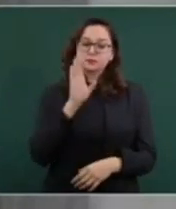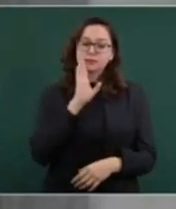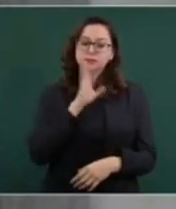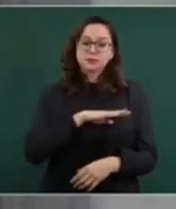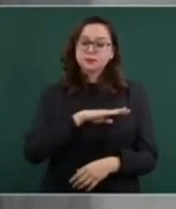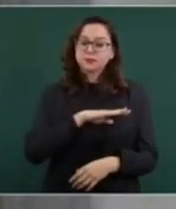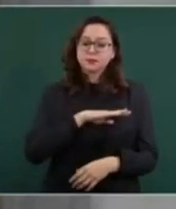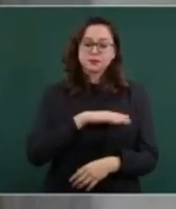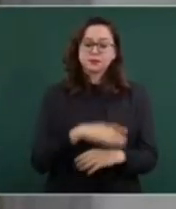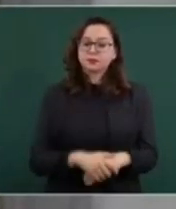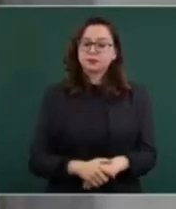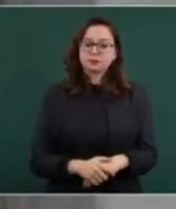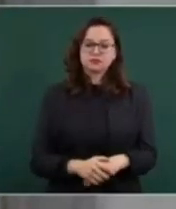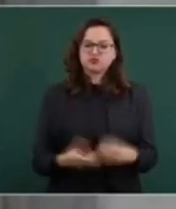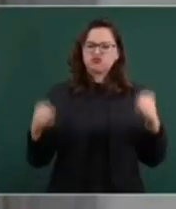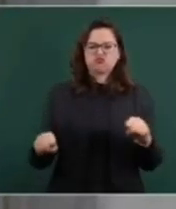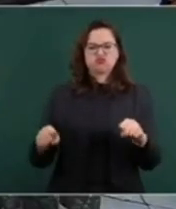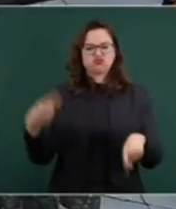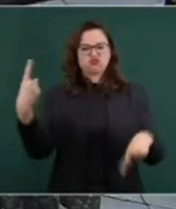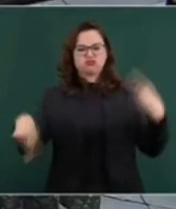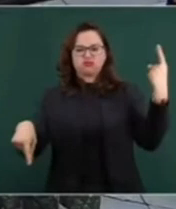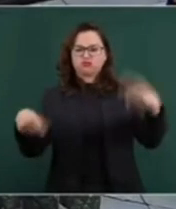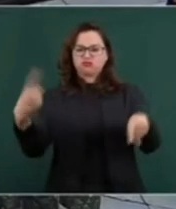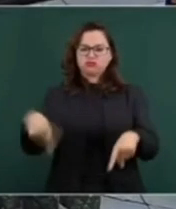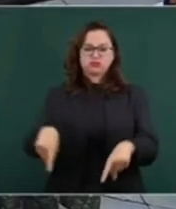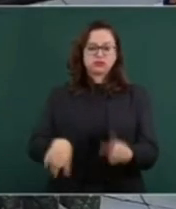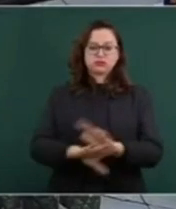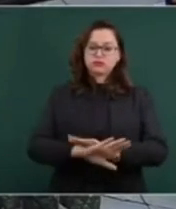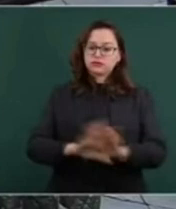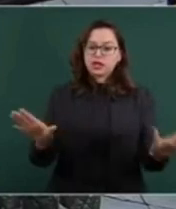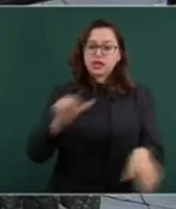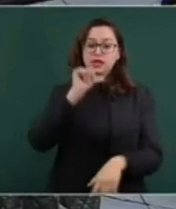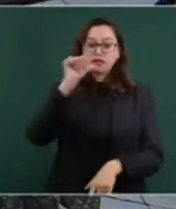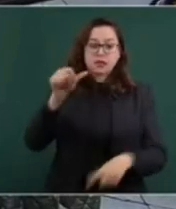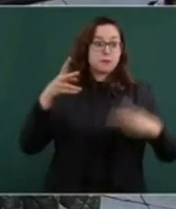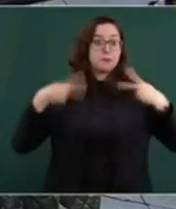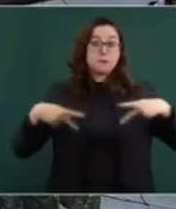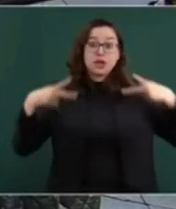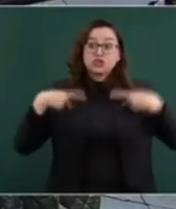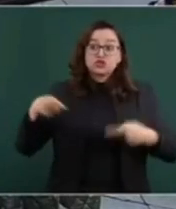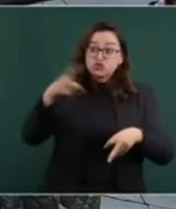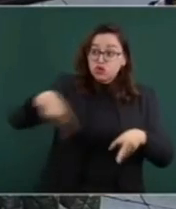Nada de autoritarismo y tenerle confianza a la gente,